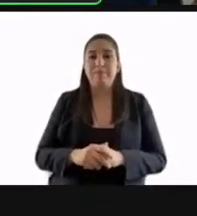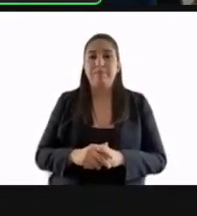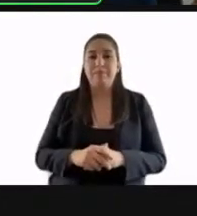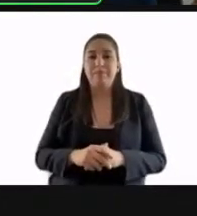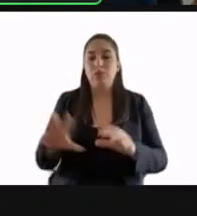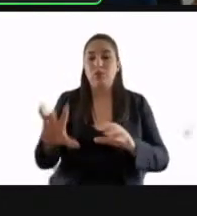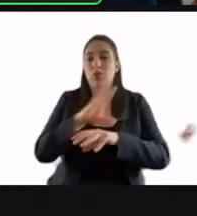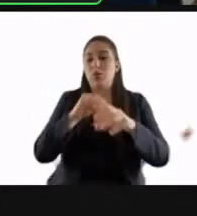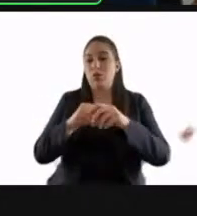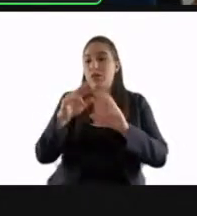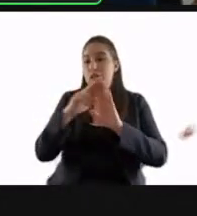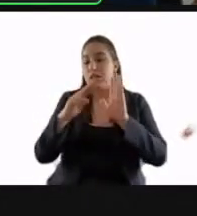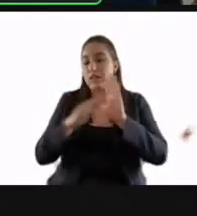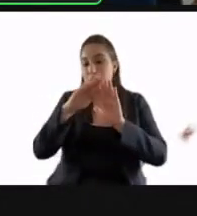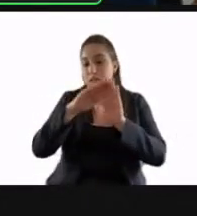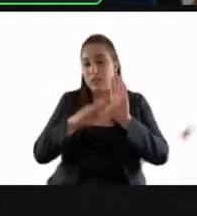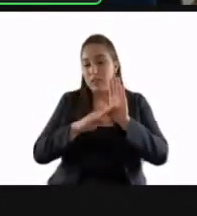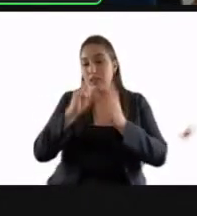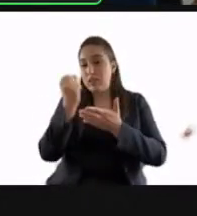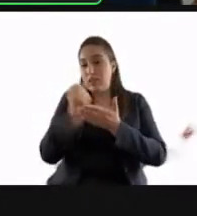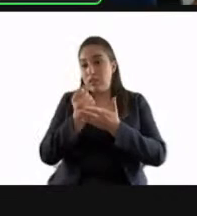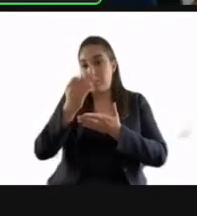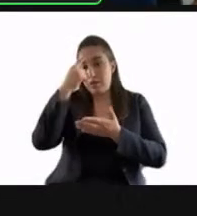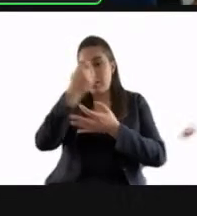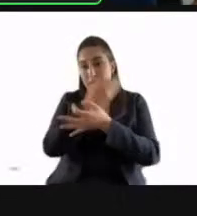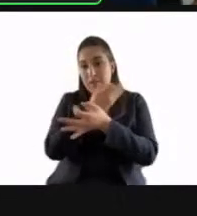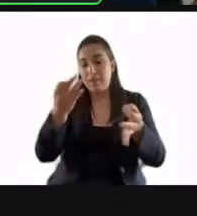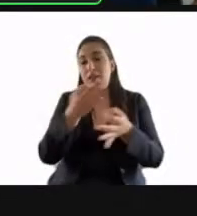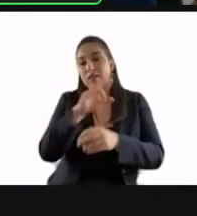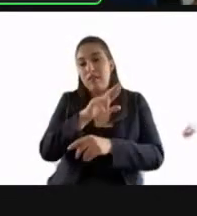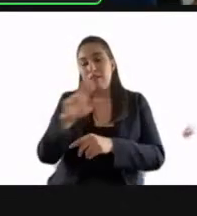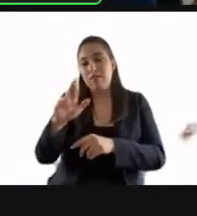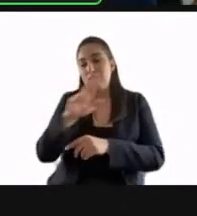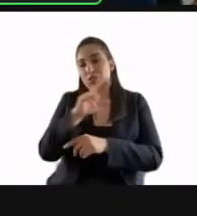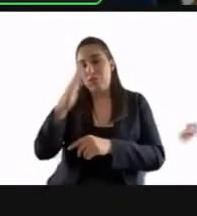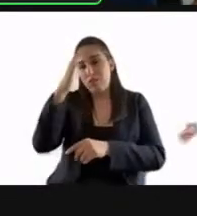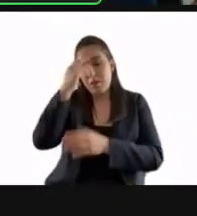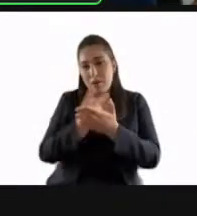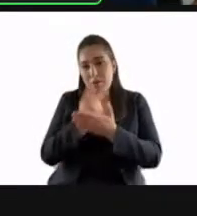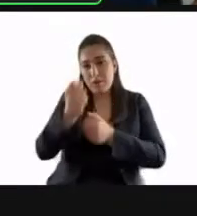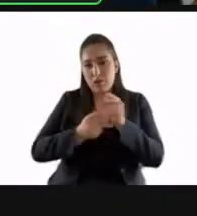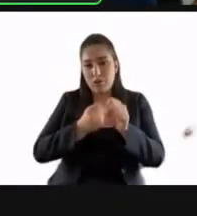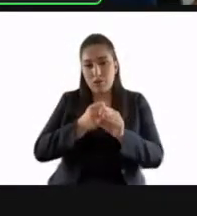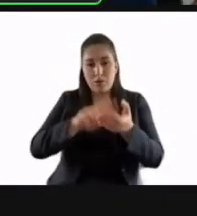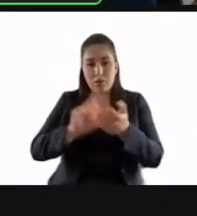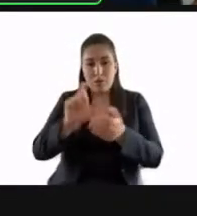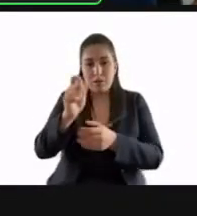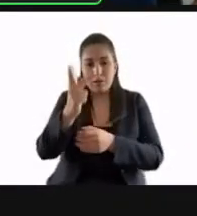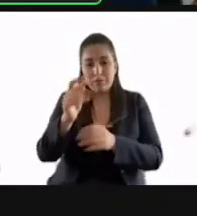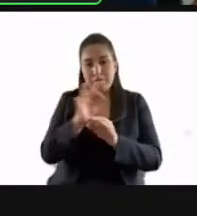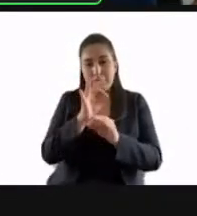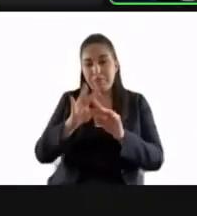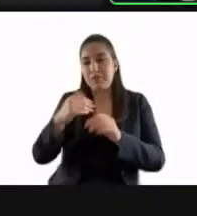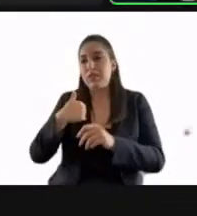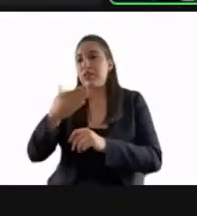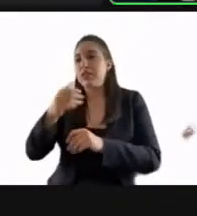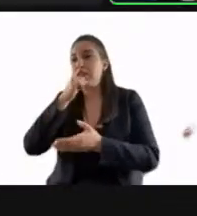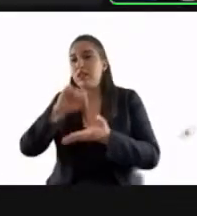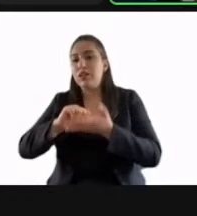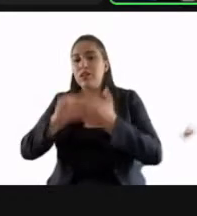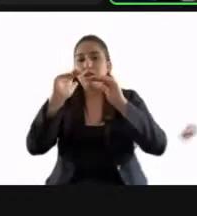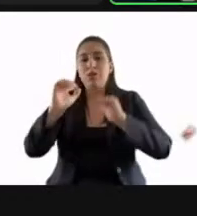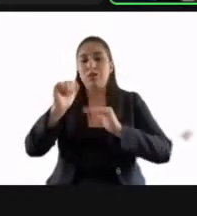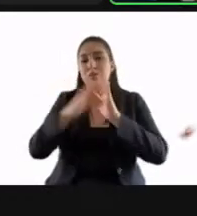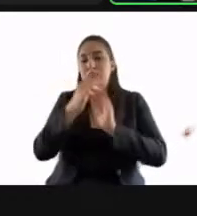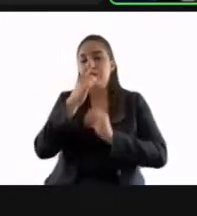entrega de la medalla al mérito periodístico del año 2022, se solicita a la secretaria continuar con el siguiente punto del orden del día, por favor. El siguiente